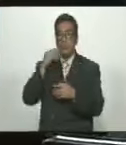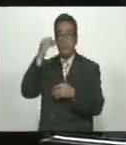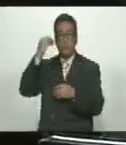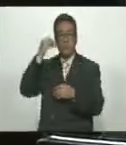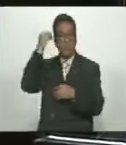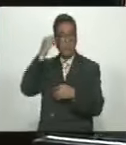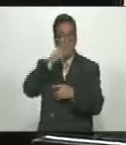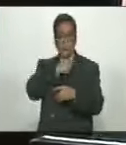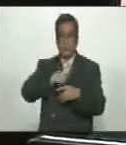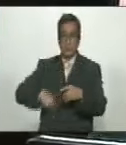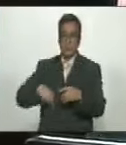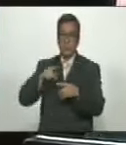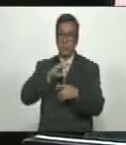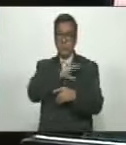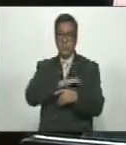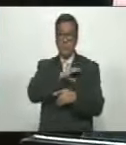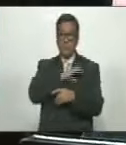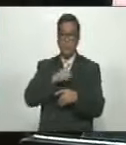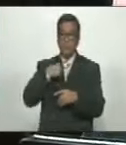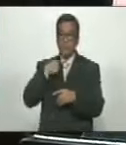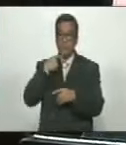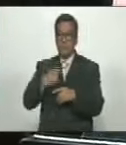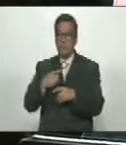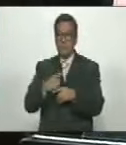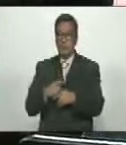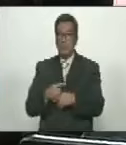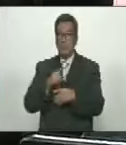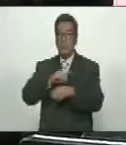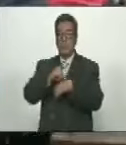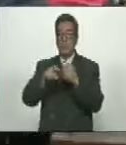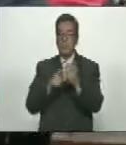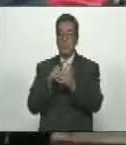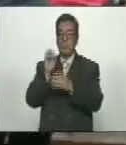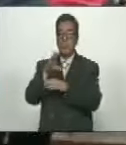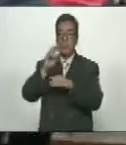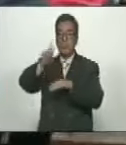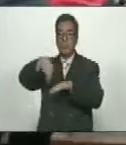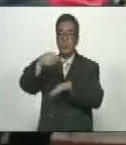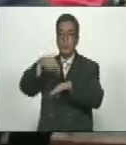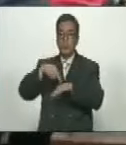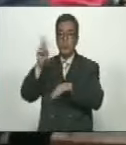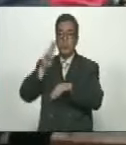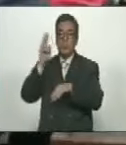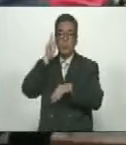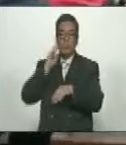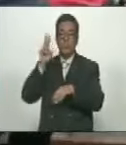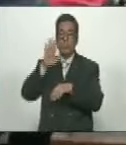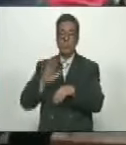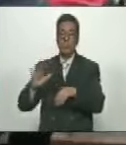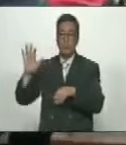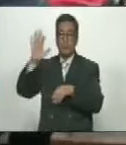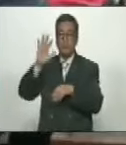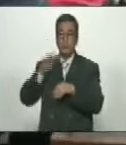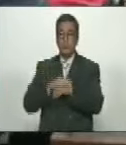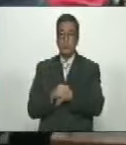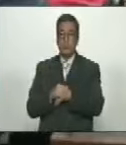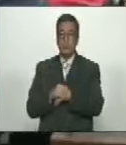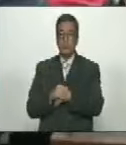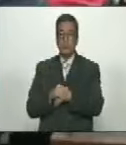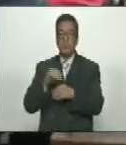presidente la comisión recomienda que la plenaria de la asamblea nacional de la república bolivariana de venezuela